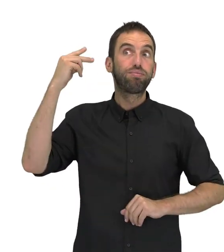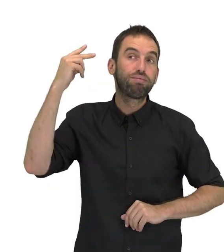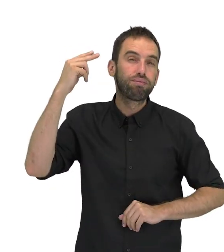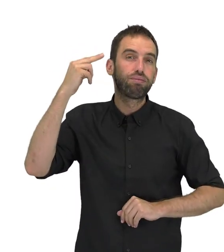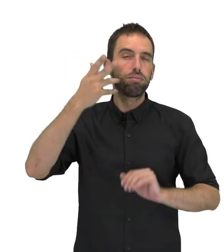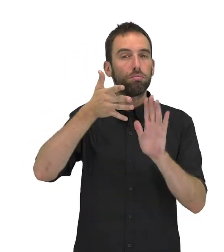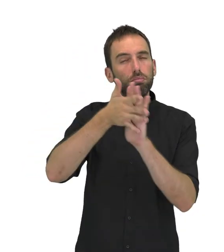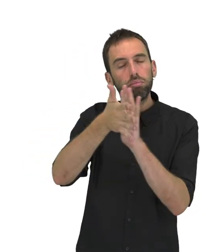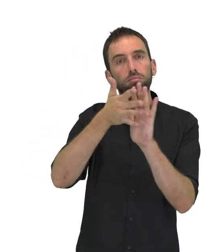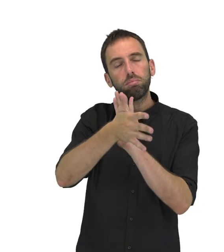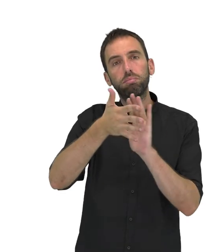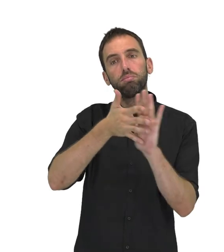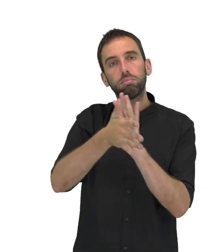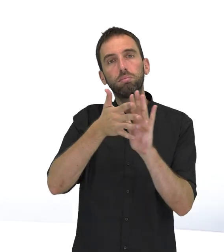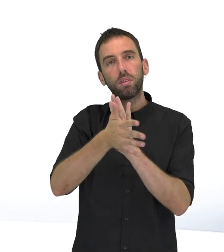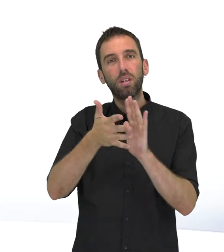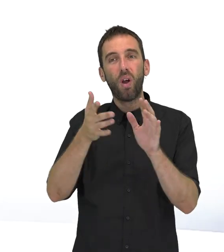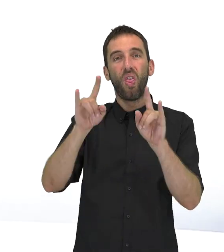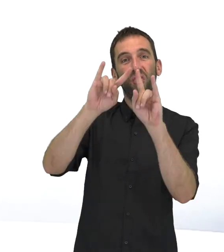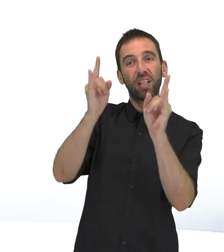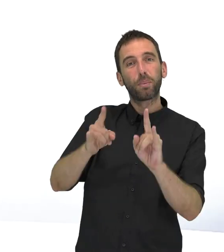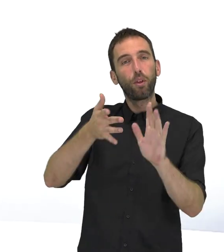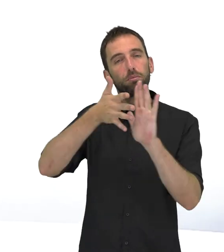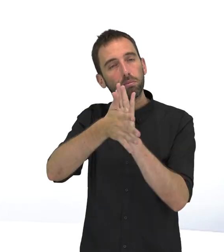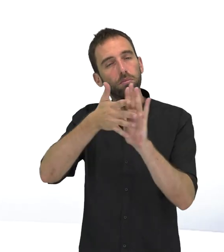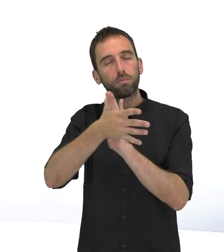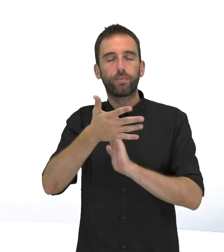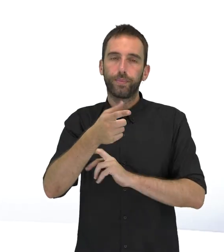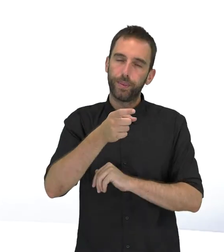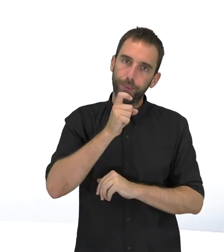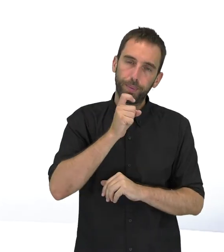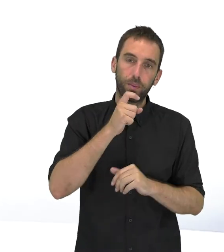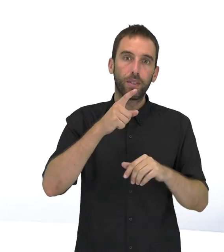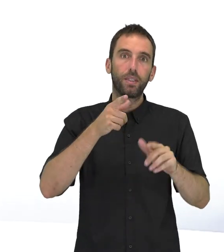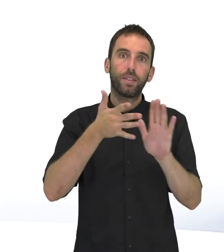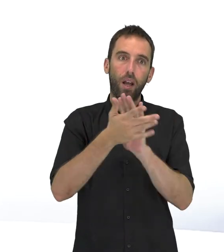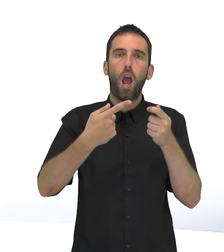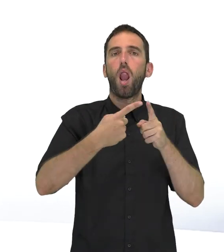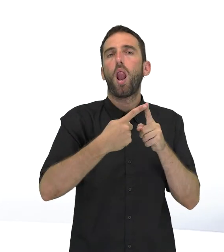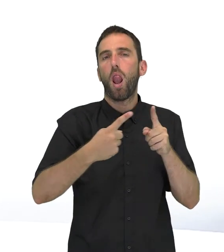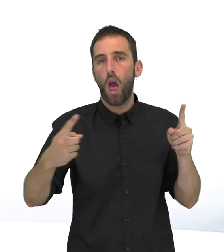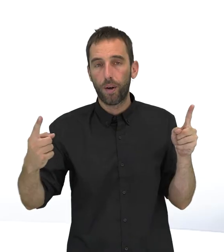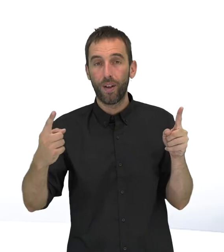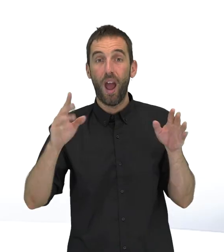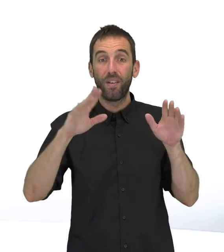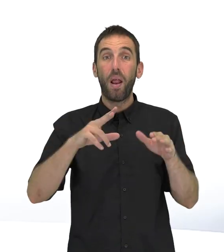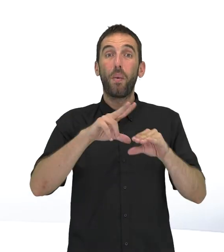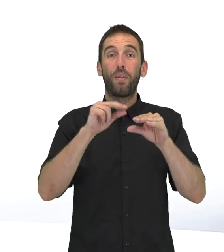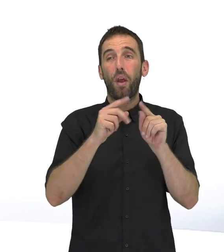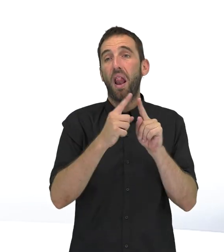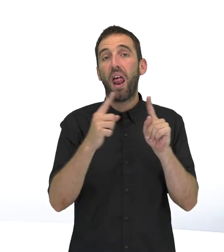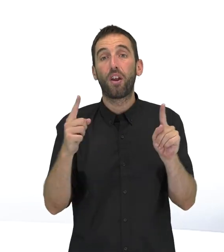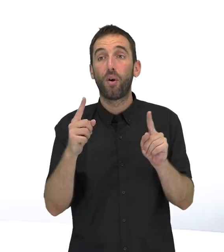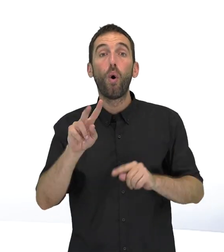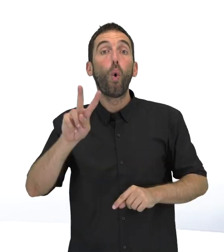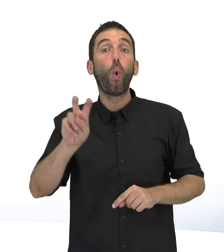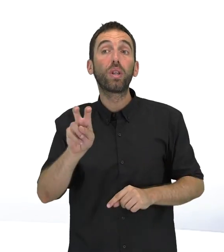demasiado tiempo de escribirlo en el vídeo. Esto provocaría que se hiciera demasiado largo y que al final